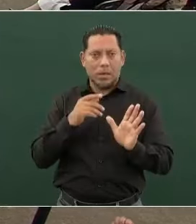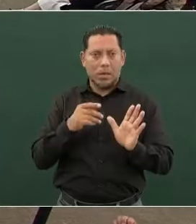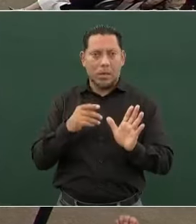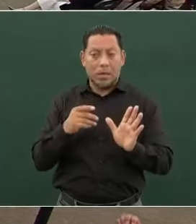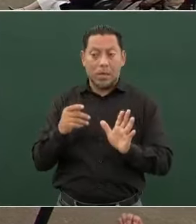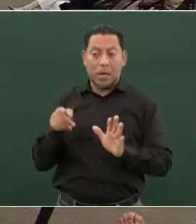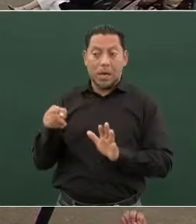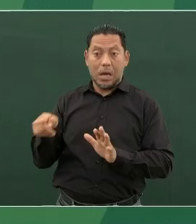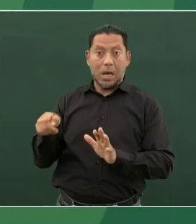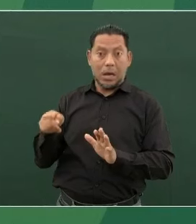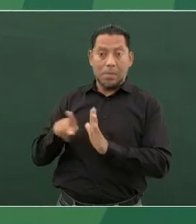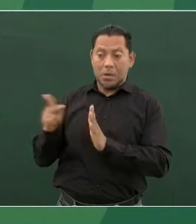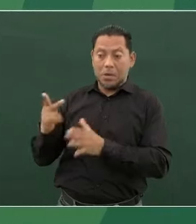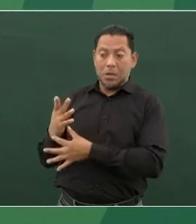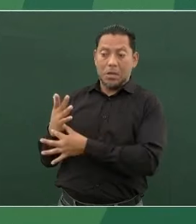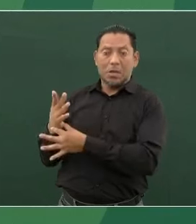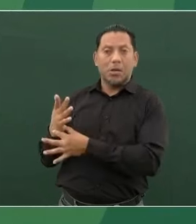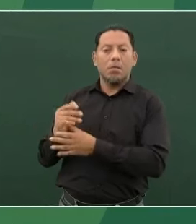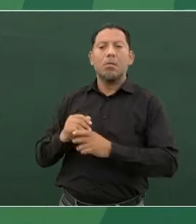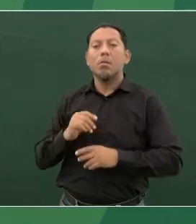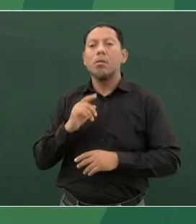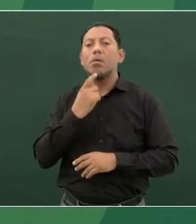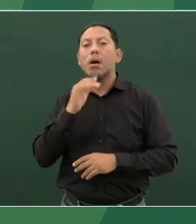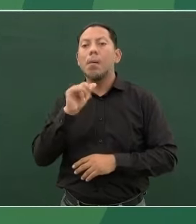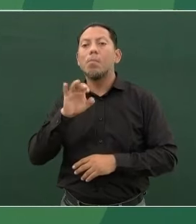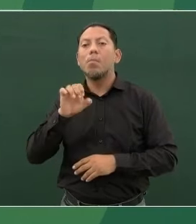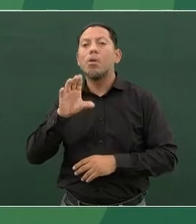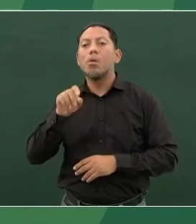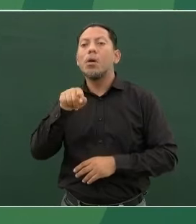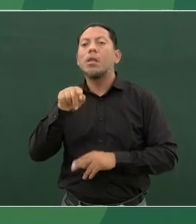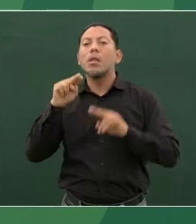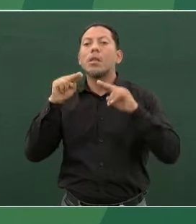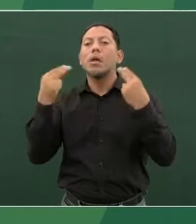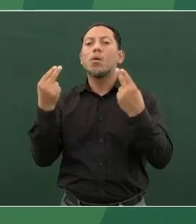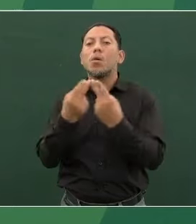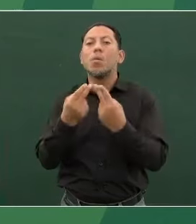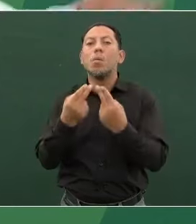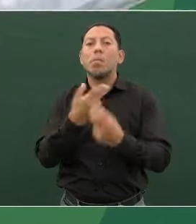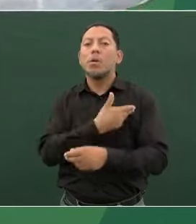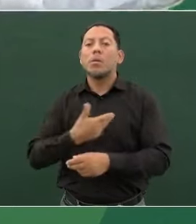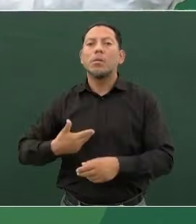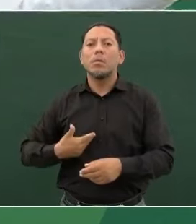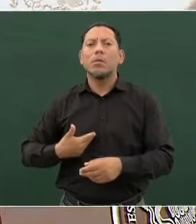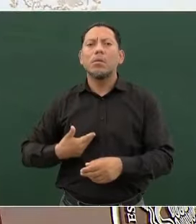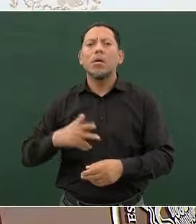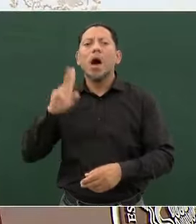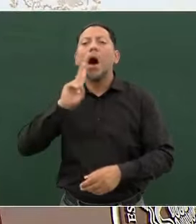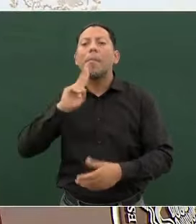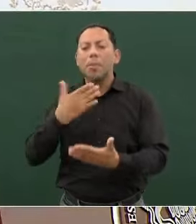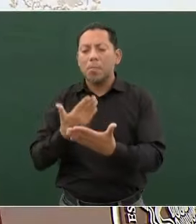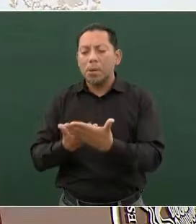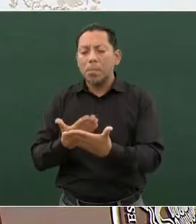narcopresidente, no están las pruebas?